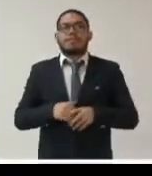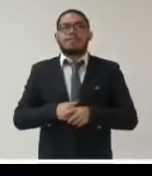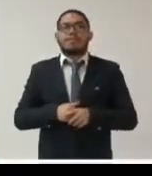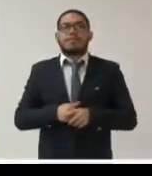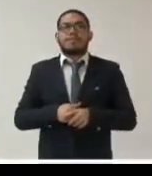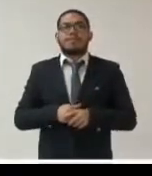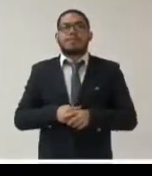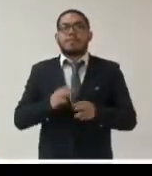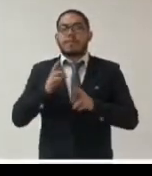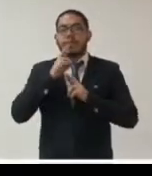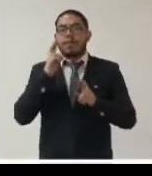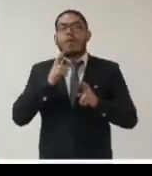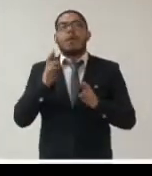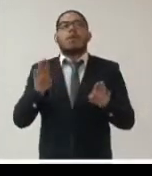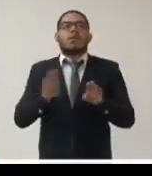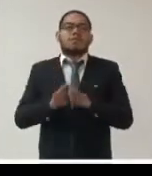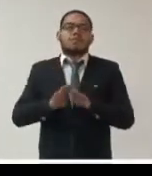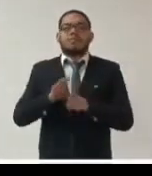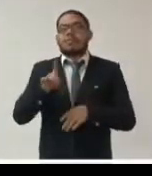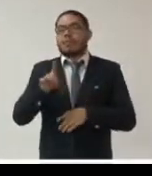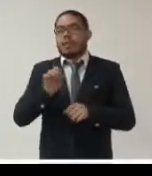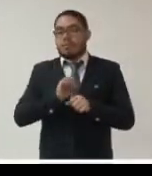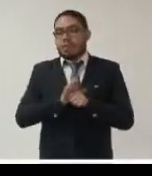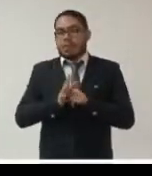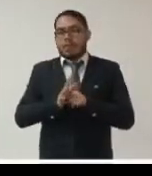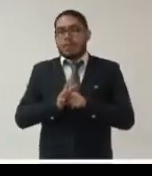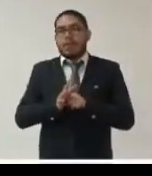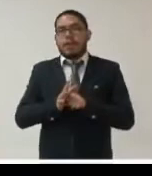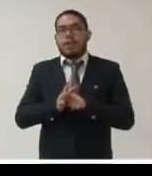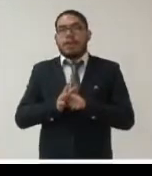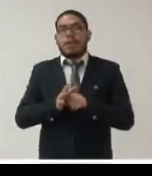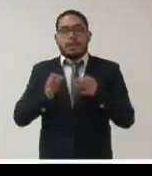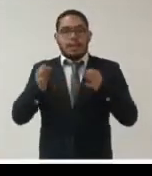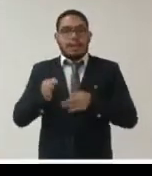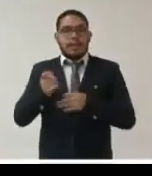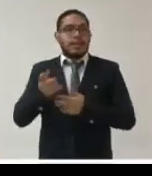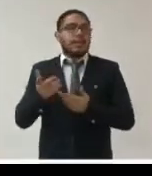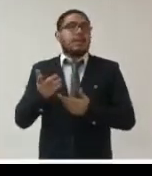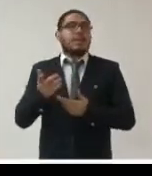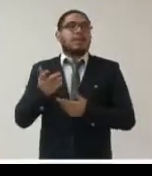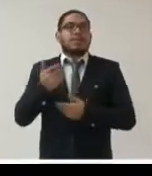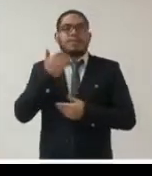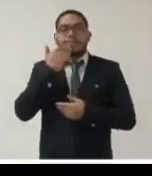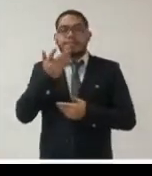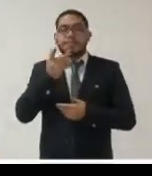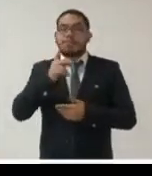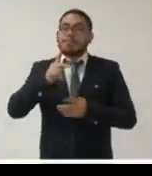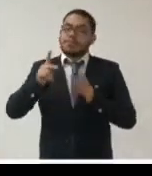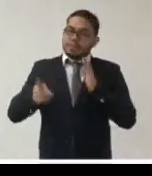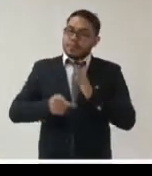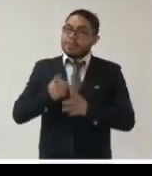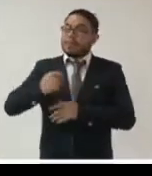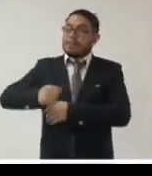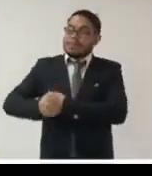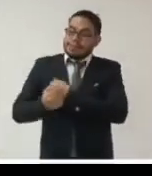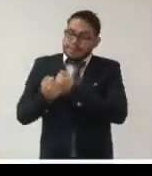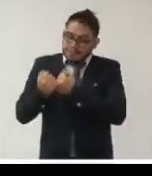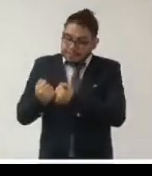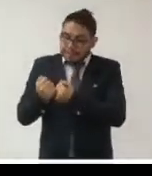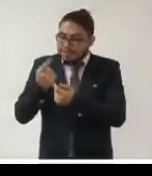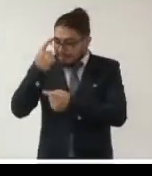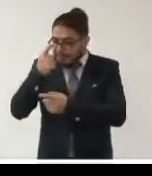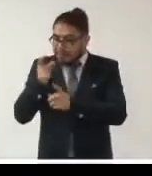al desastre como la pandemia es clave blindar y reforzar la capacidad del órgano garante